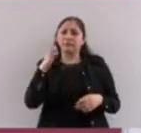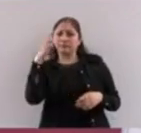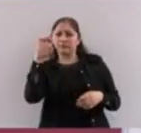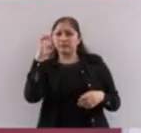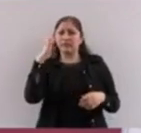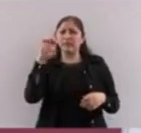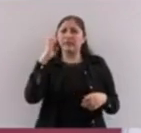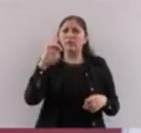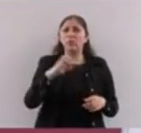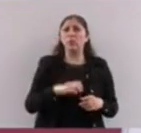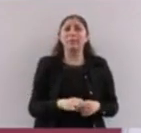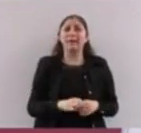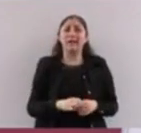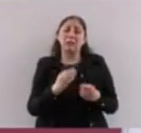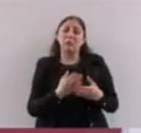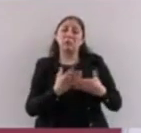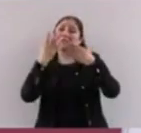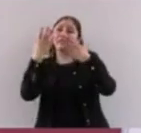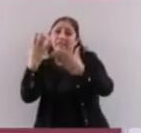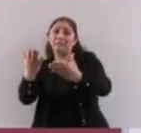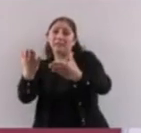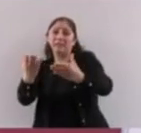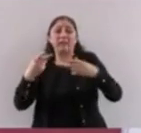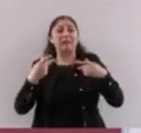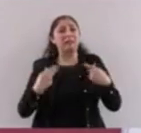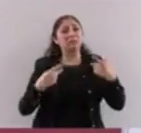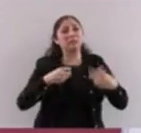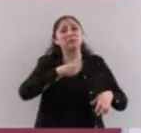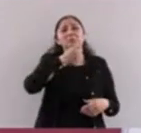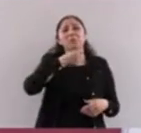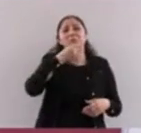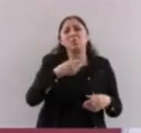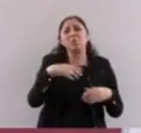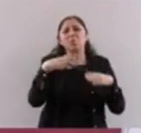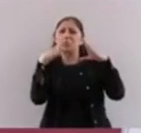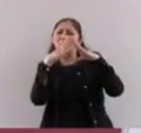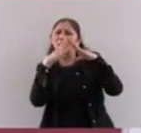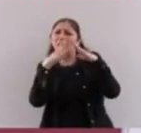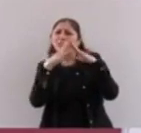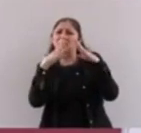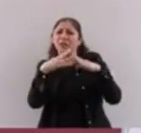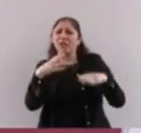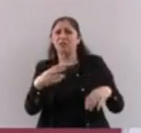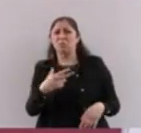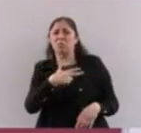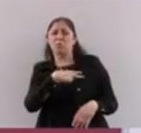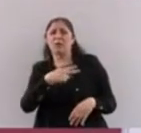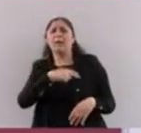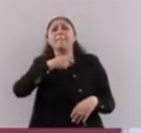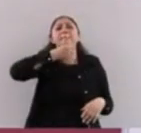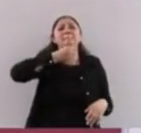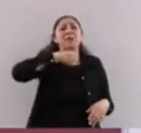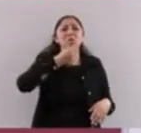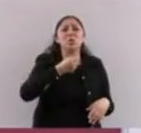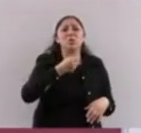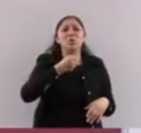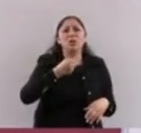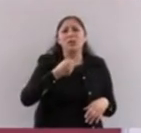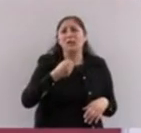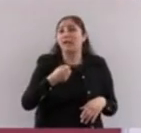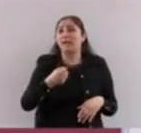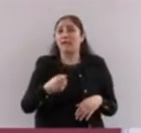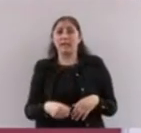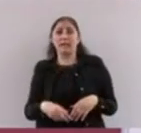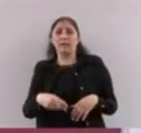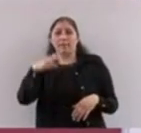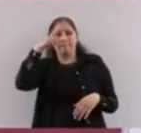los llevan a una casa hogar, a un asilo, a una casa de estadía, ¿no? Y entonces, en México no.